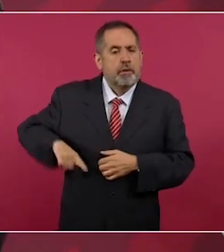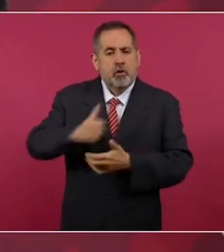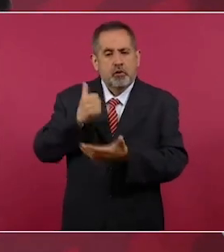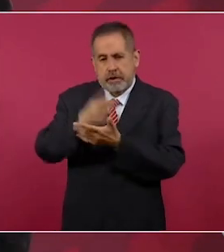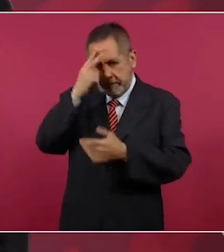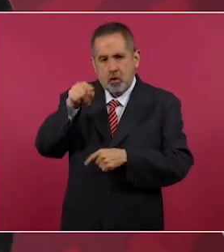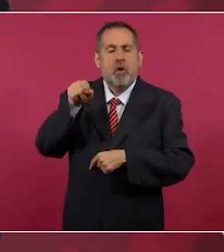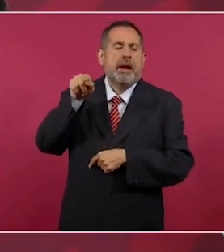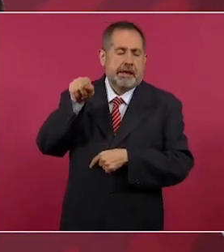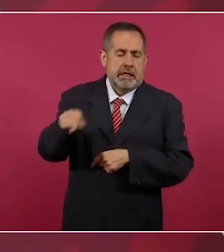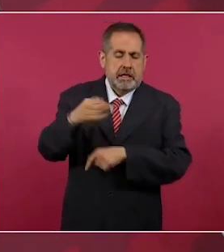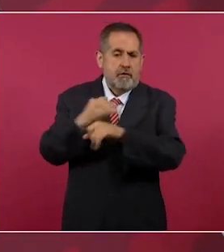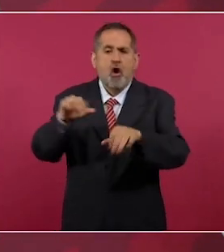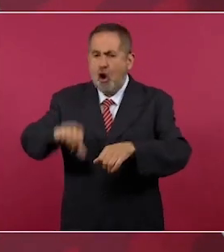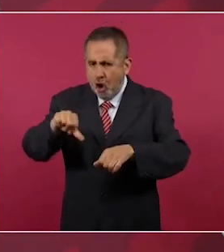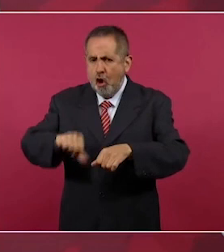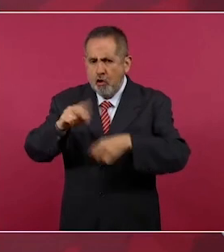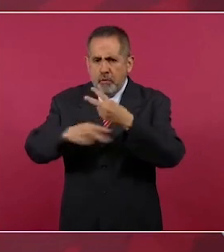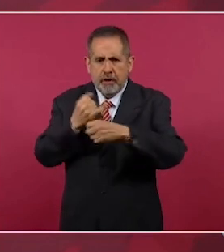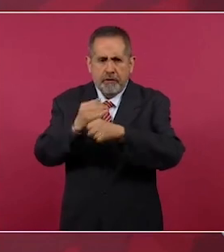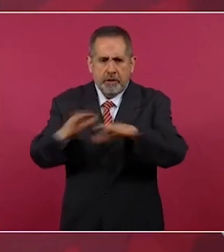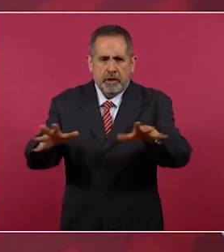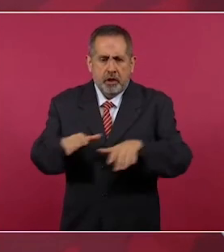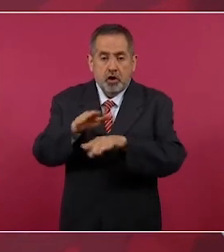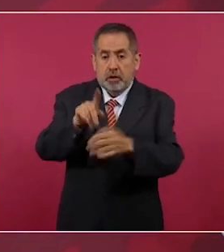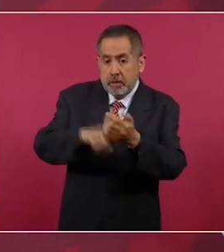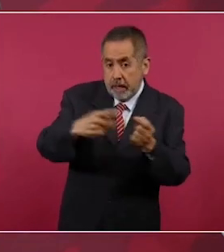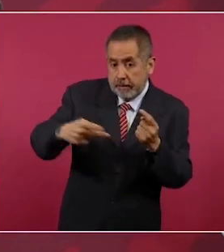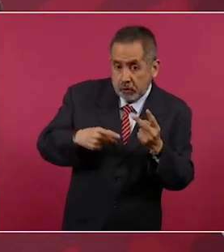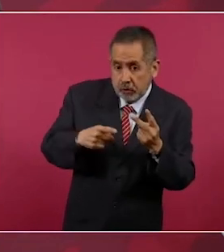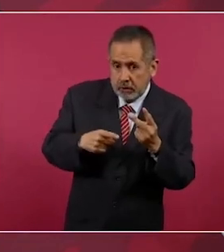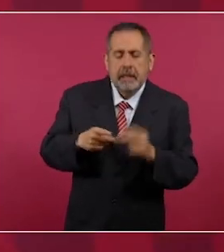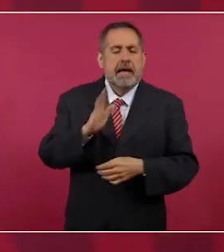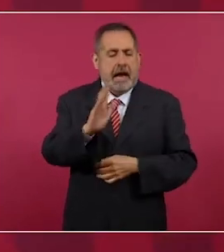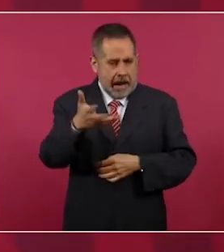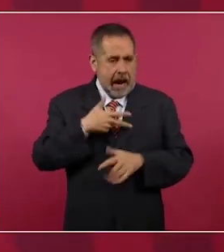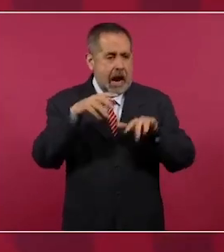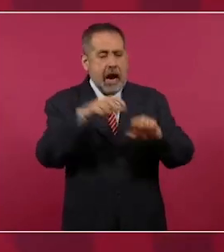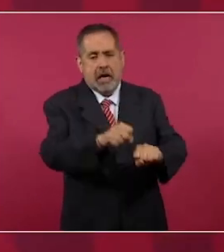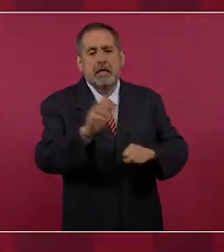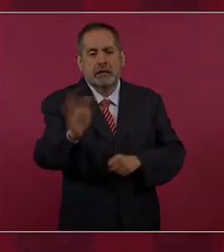ciudad y van a informar el día de hoy, pero acerca de lo que me preguntas, sí hay detenidos.